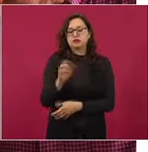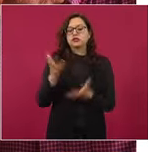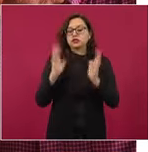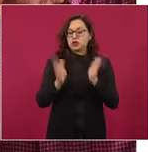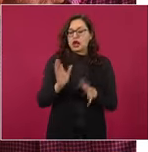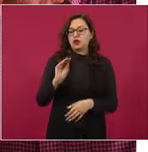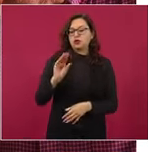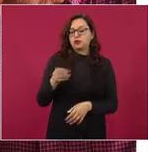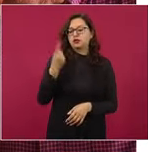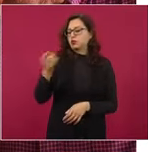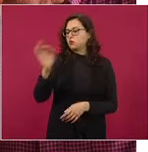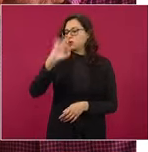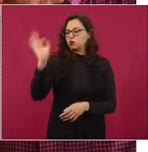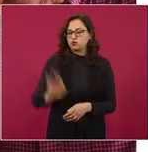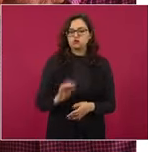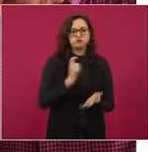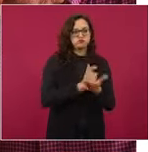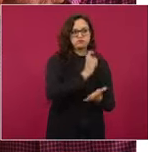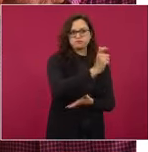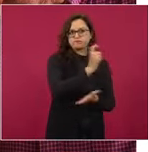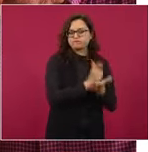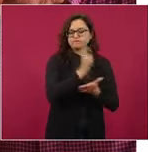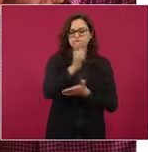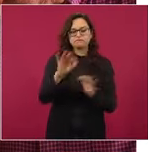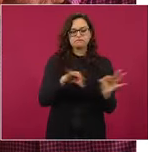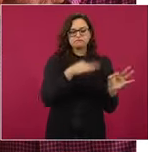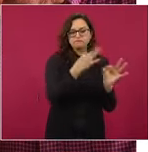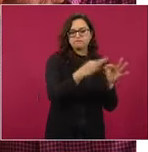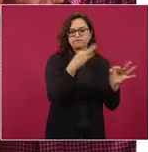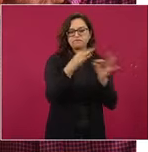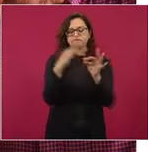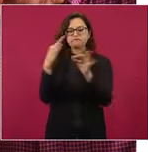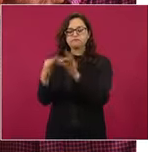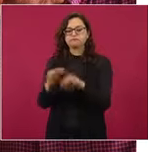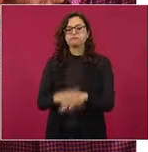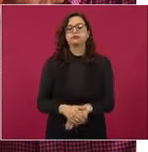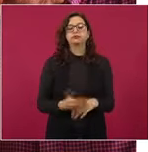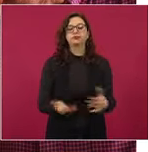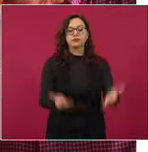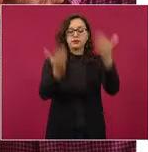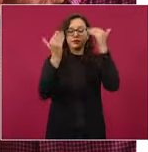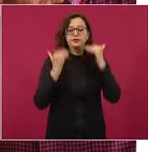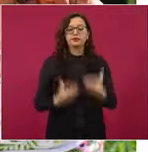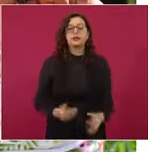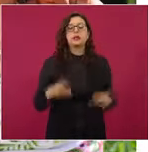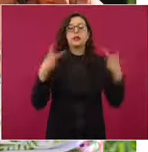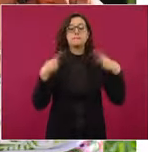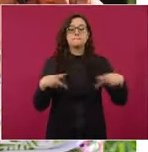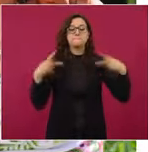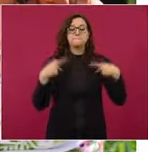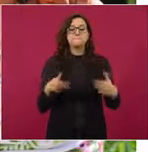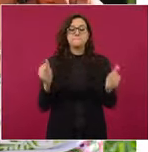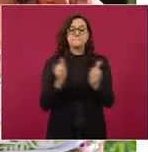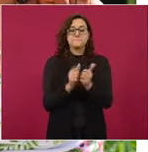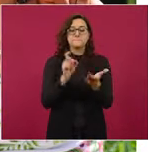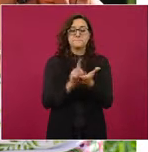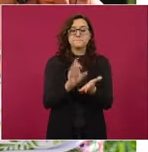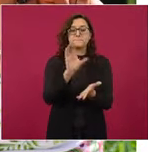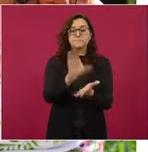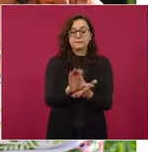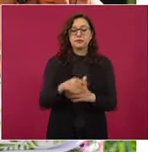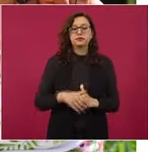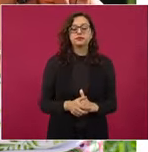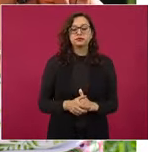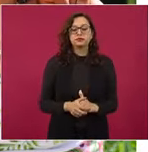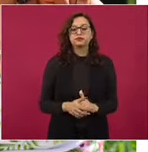En el caso de la pensión de personas con discapacidad, ya superamos